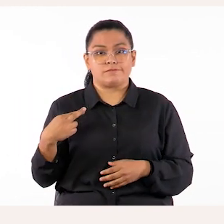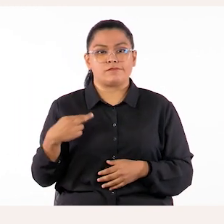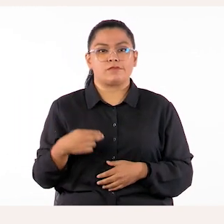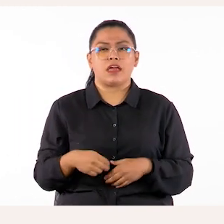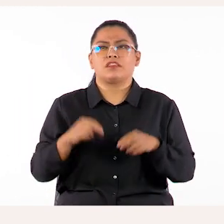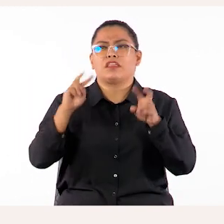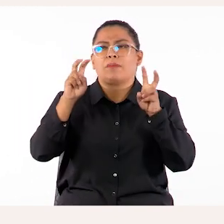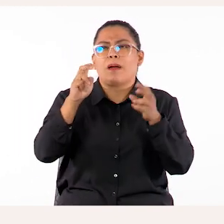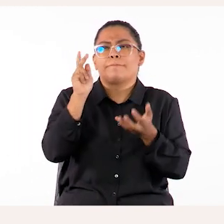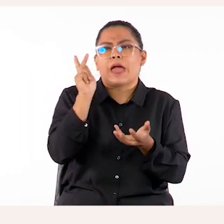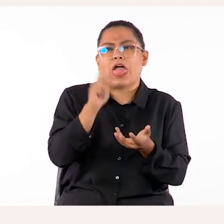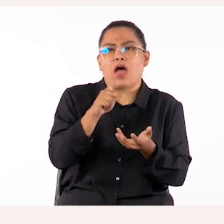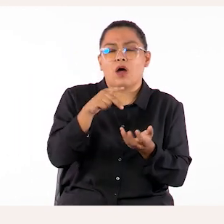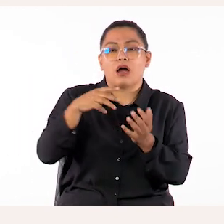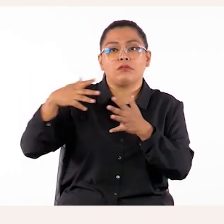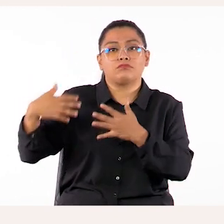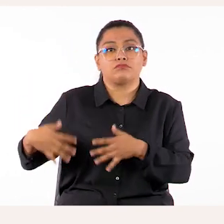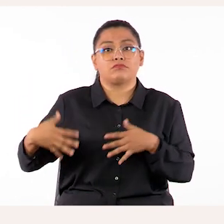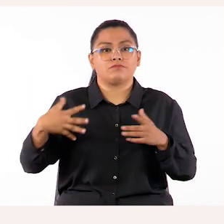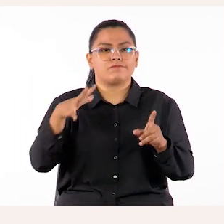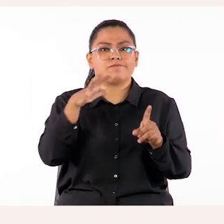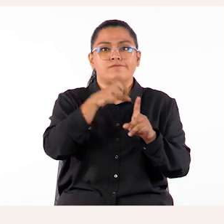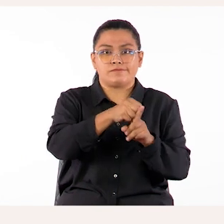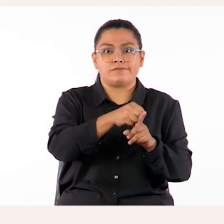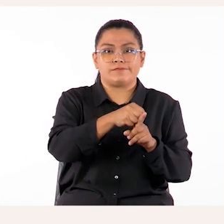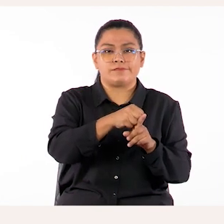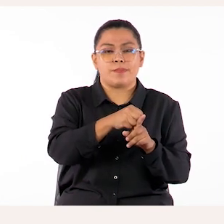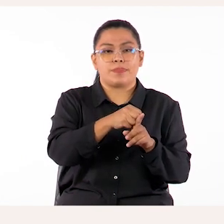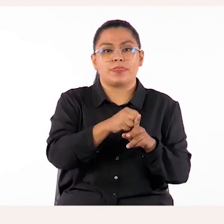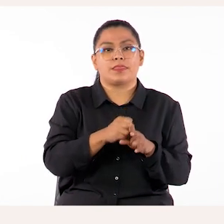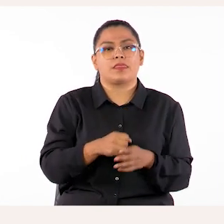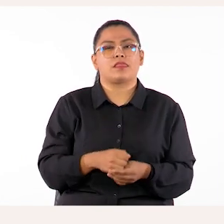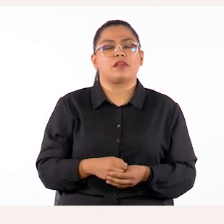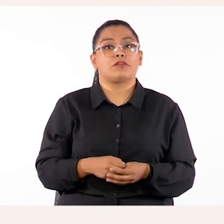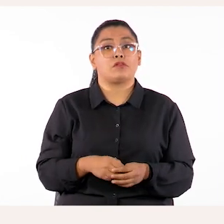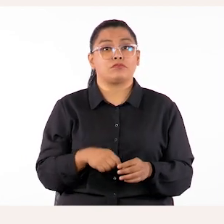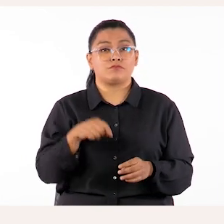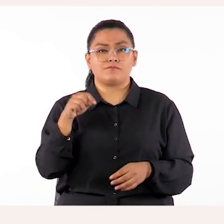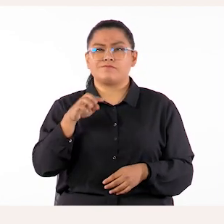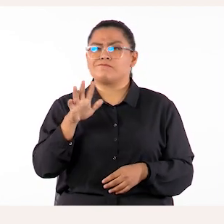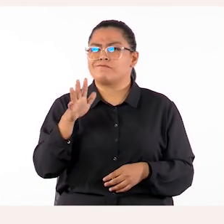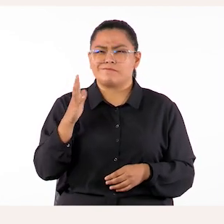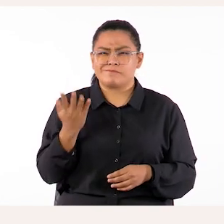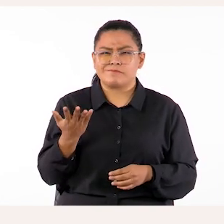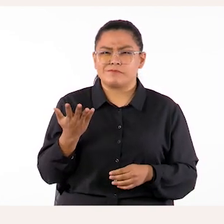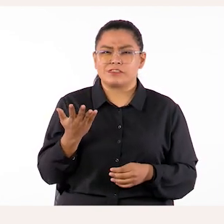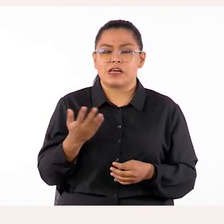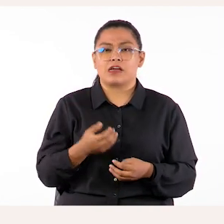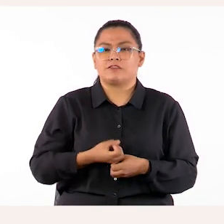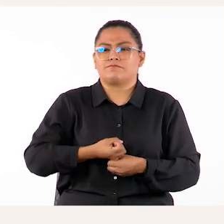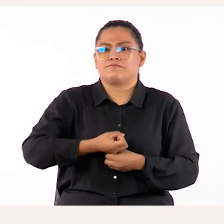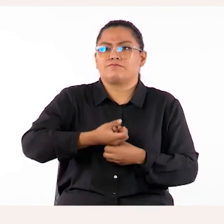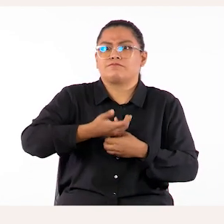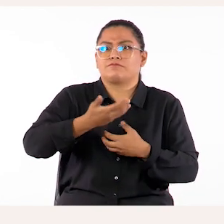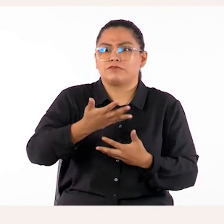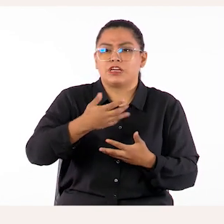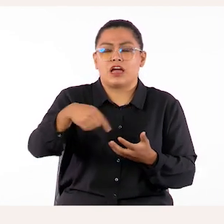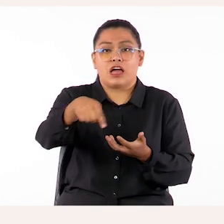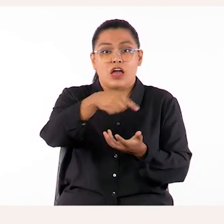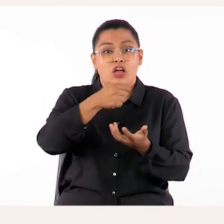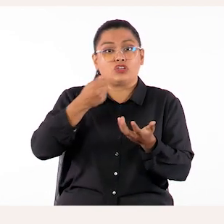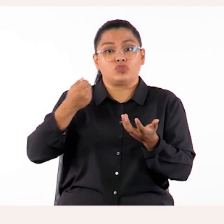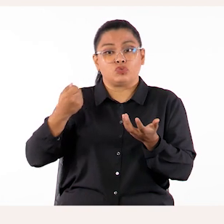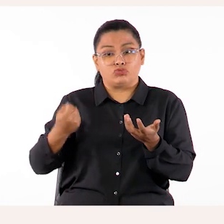una buena actividad tiene un objetivo claro, y este objetivo se manifiesta al estudiante o al grupo.